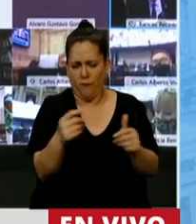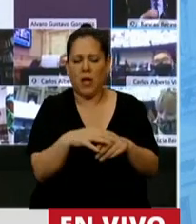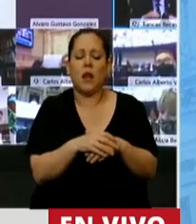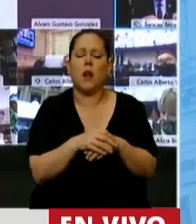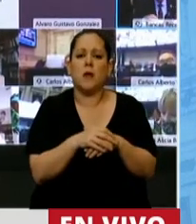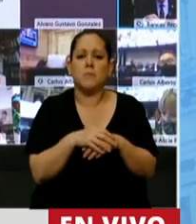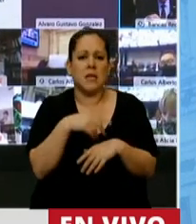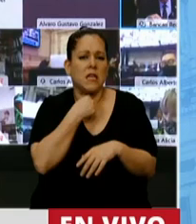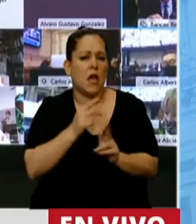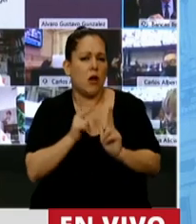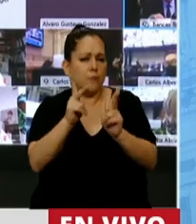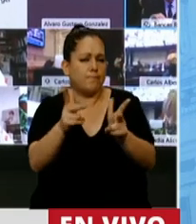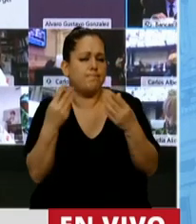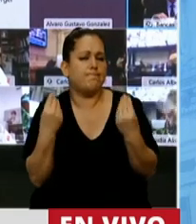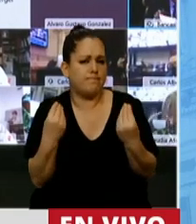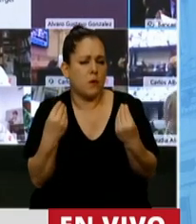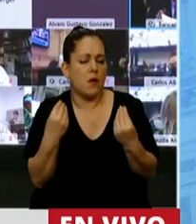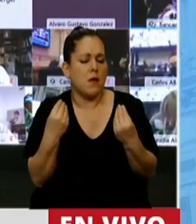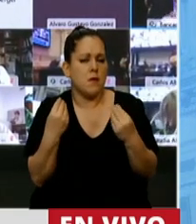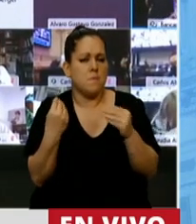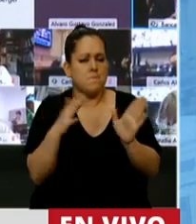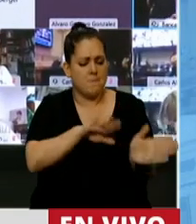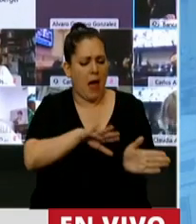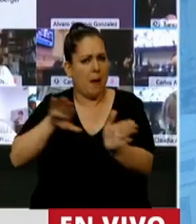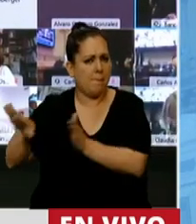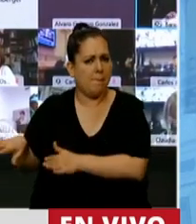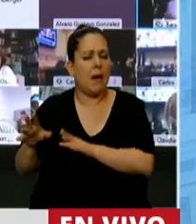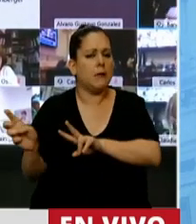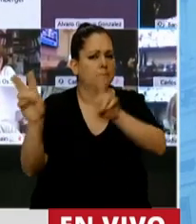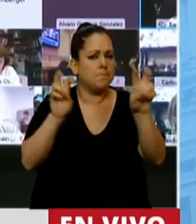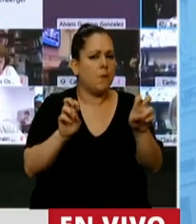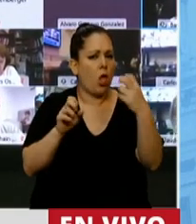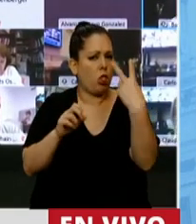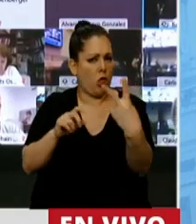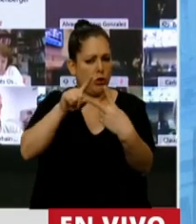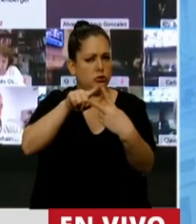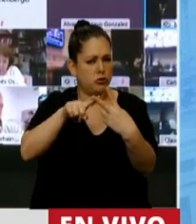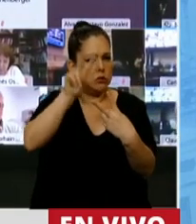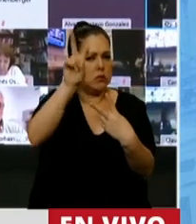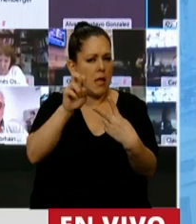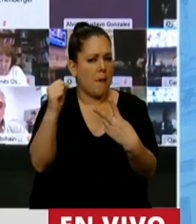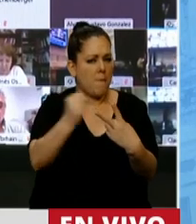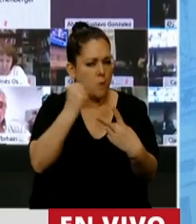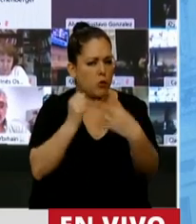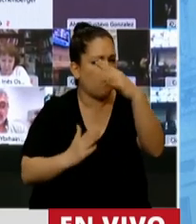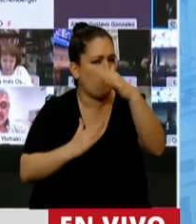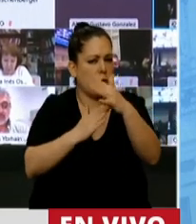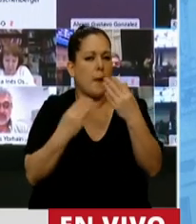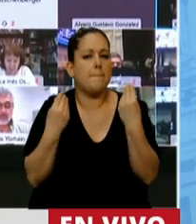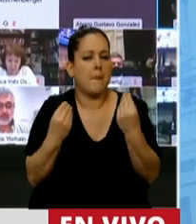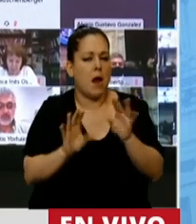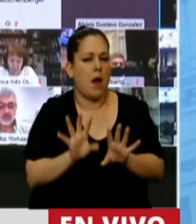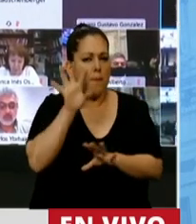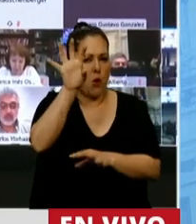me quiero referir, hago un punto y aparte a dos cuestiones que son muy importantes y fundamentales para la